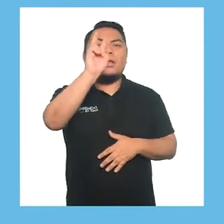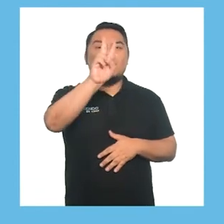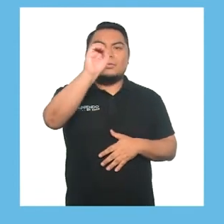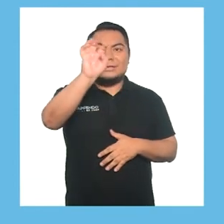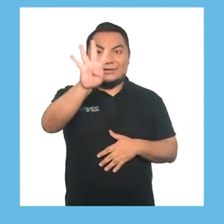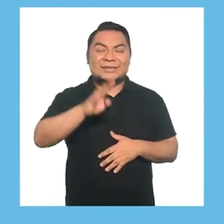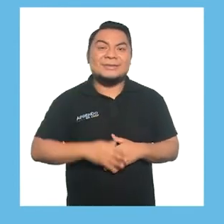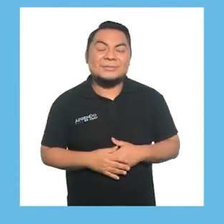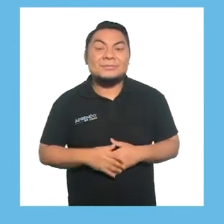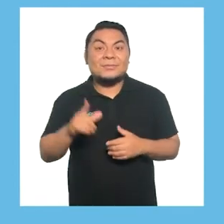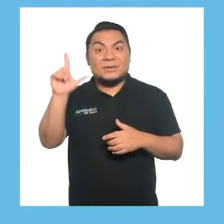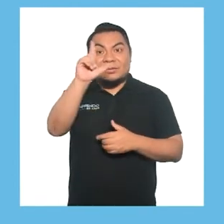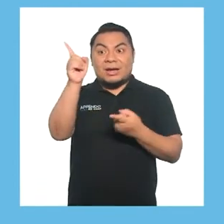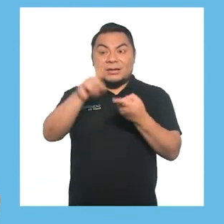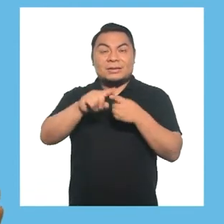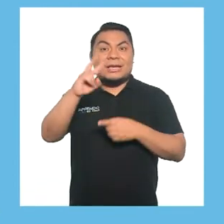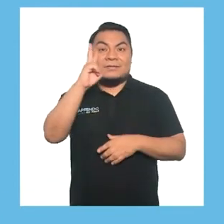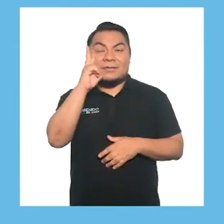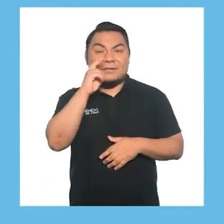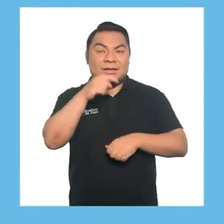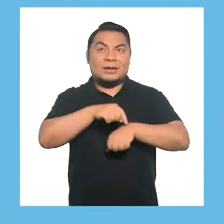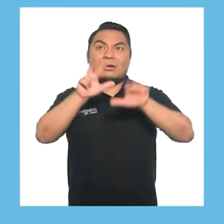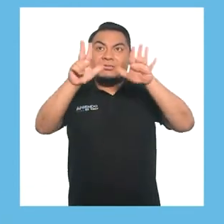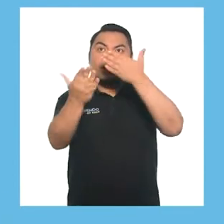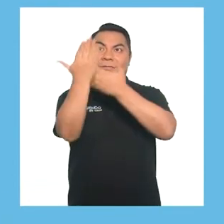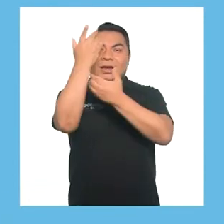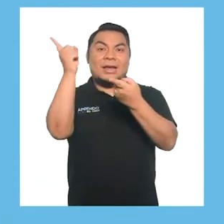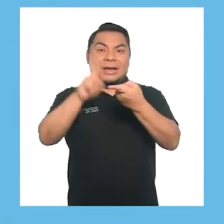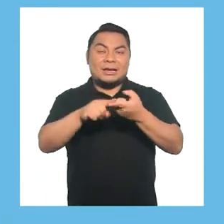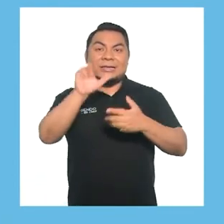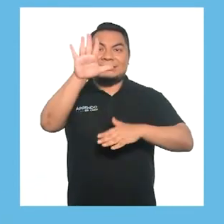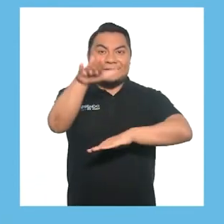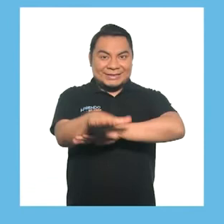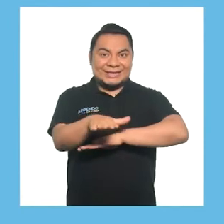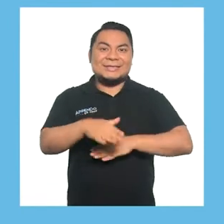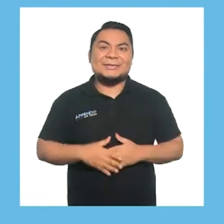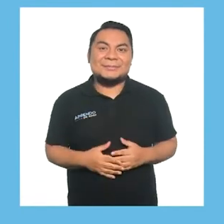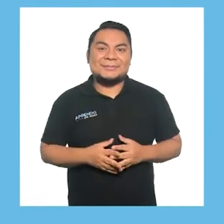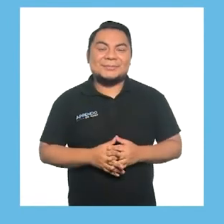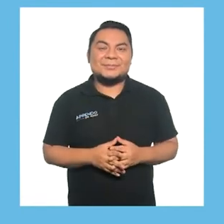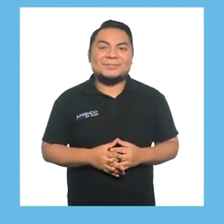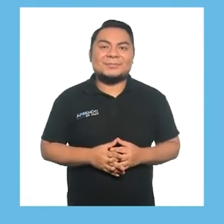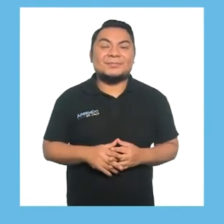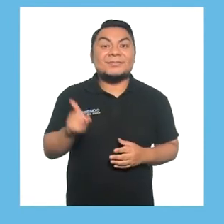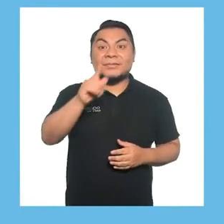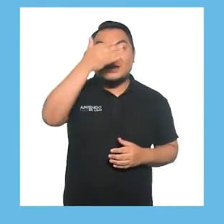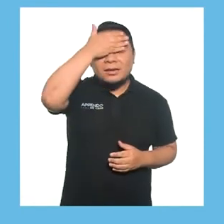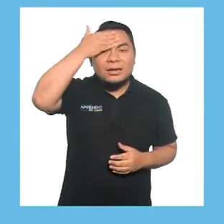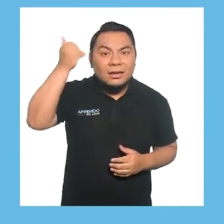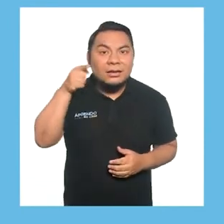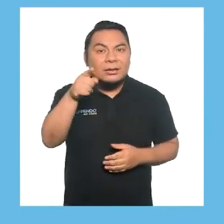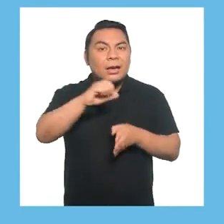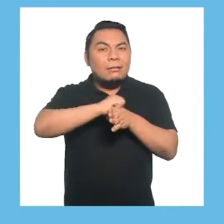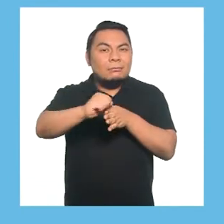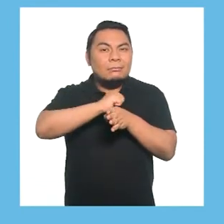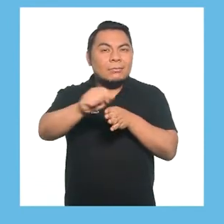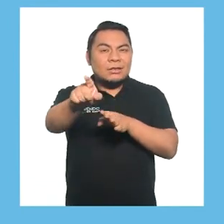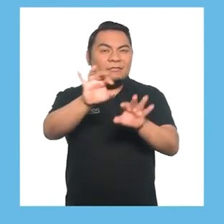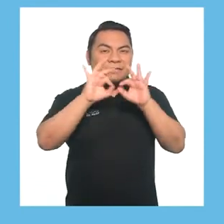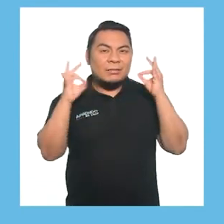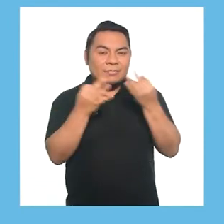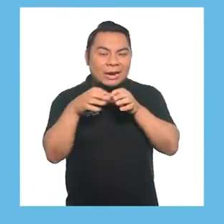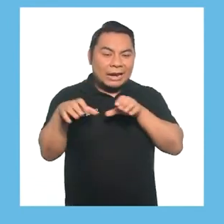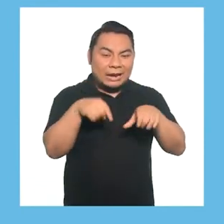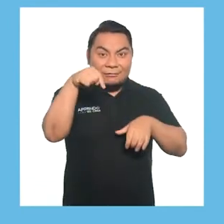-204 de lunes a viernes de 8 de la mañana a 5 de la tarde. No olviden practicar en